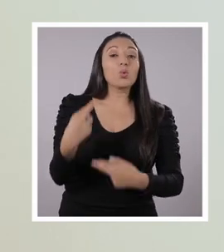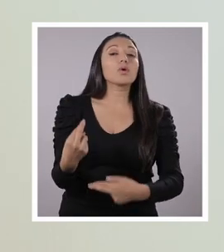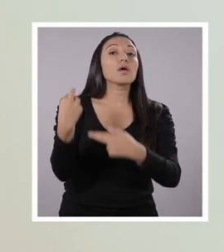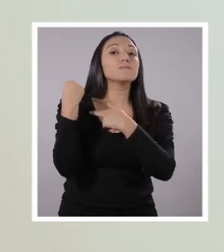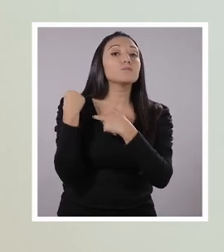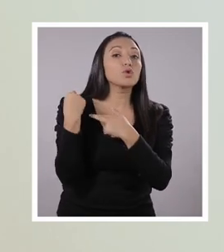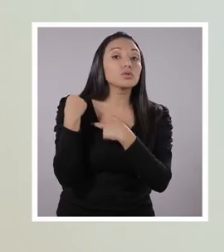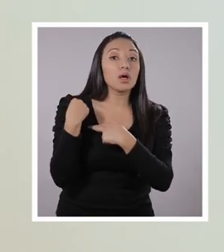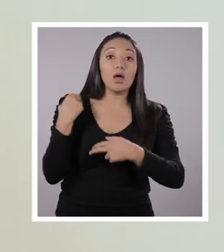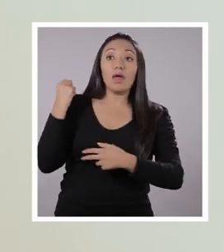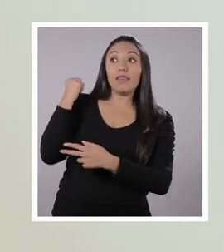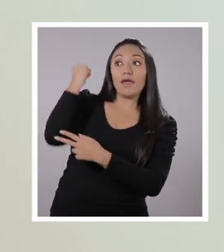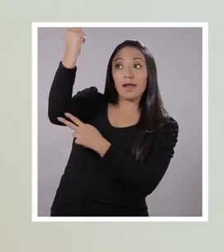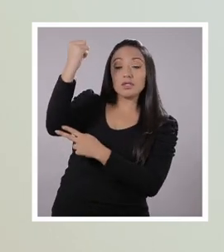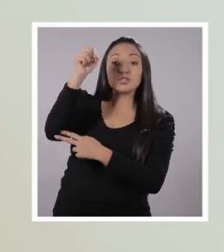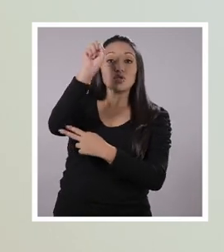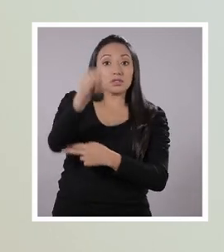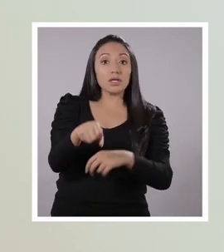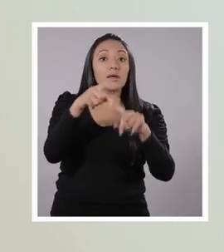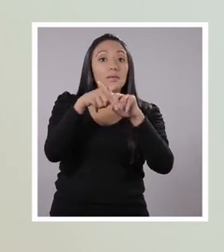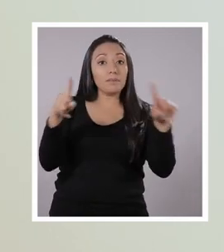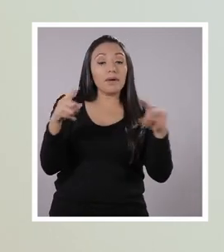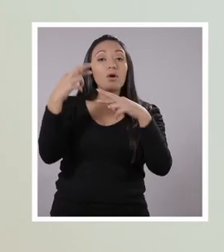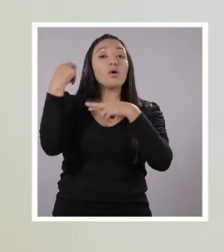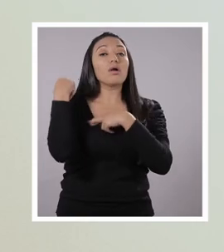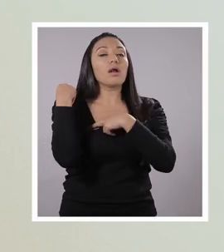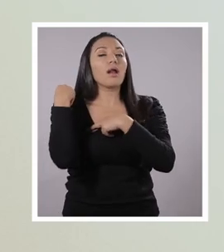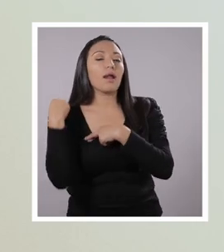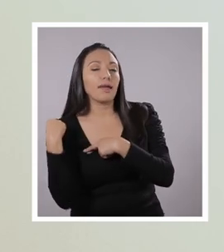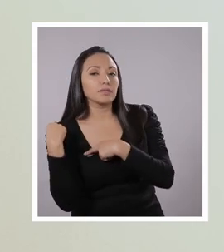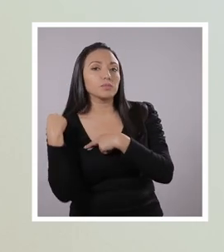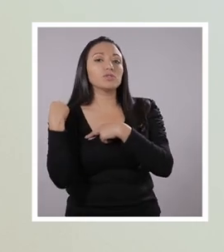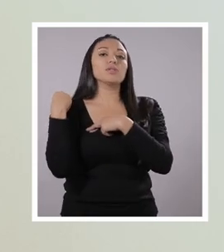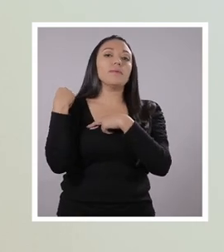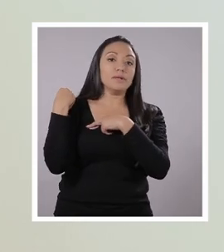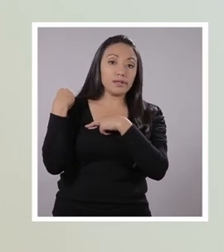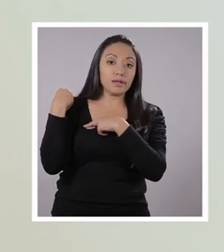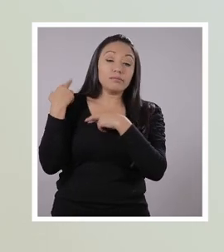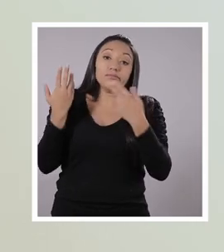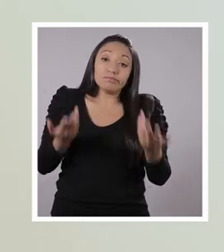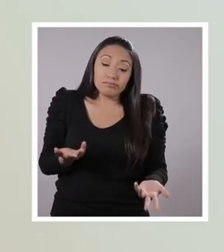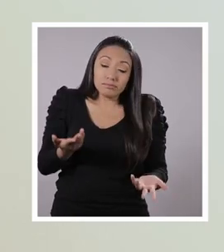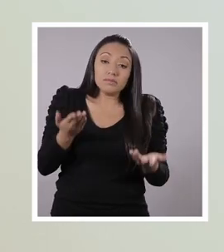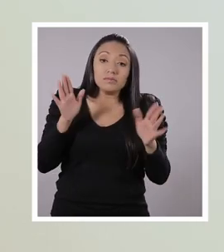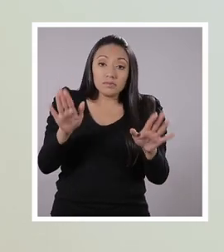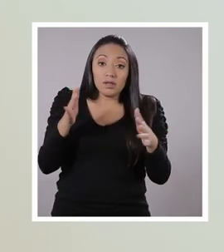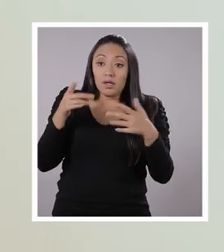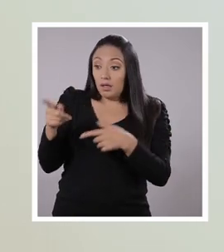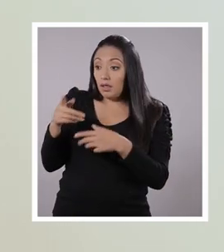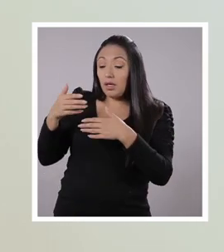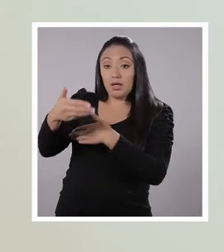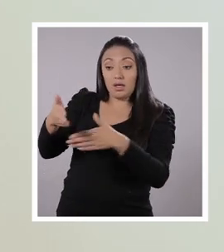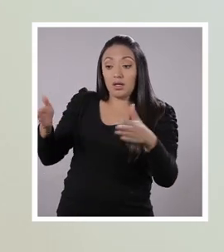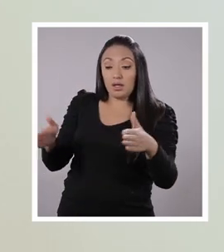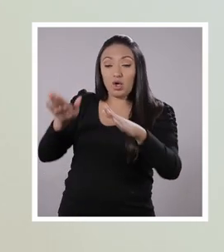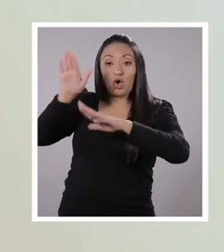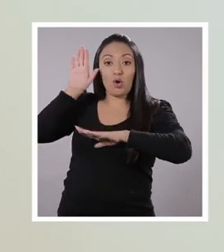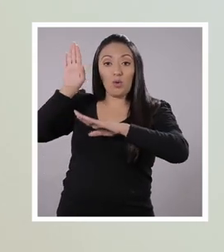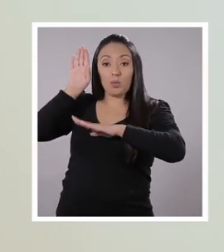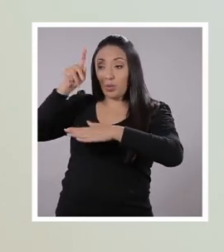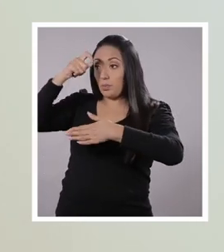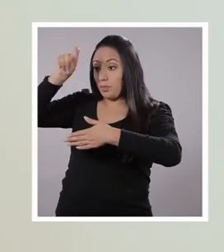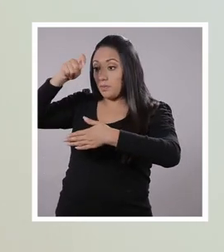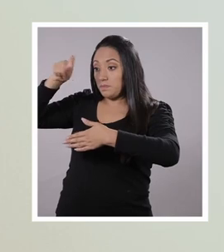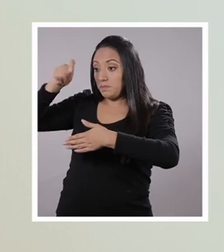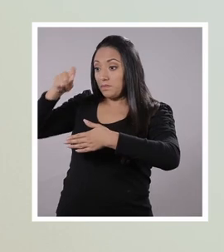responsabilidades. Tenemos derechos, pero van de la mano, ligados a las responsabilidades. Y con nuestro cuadro de compromisos,